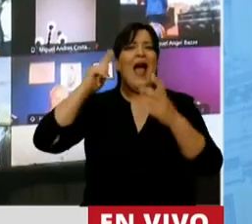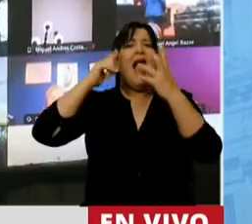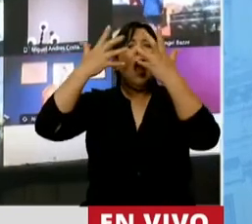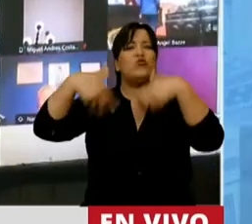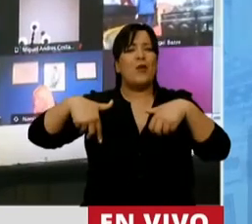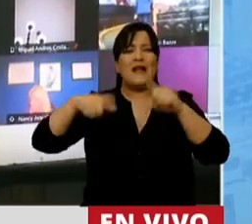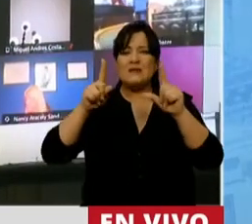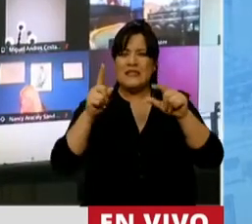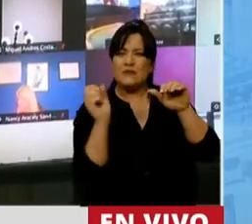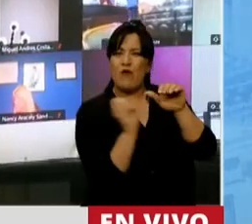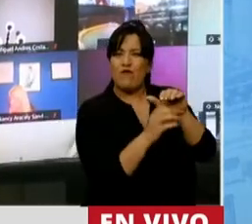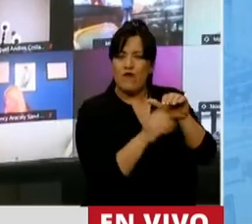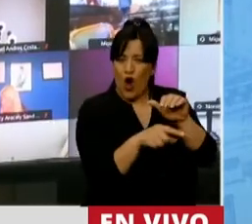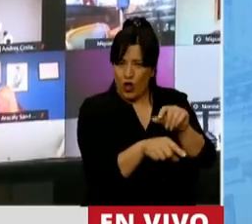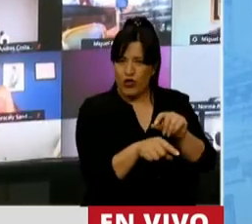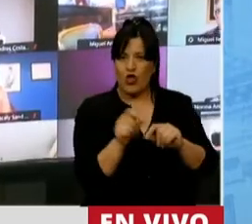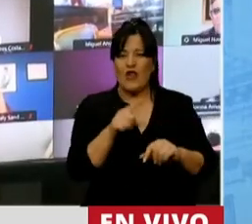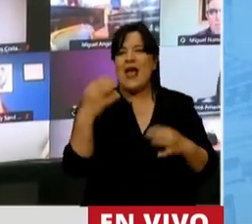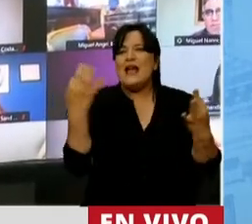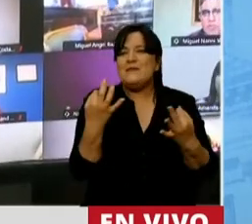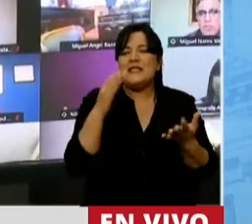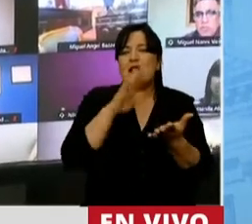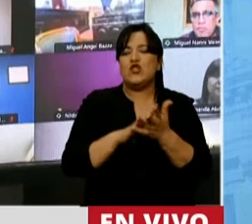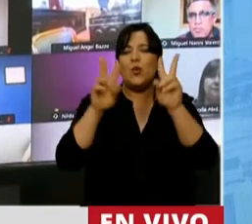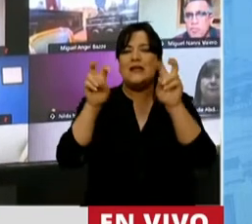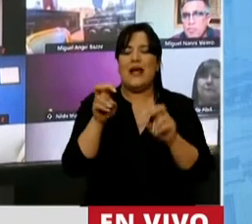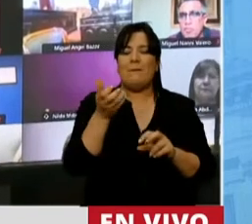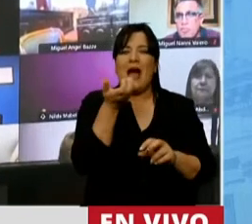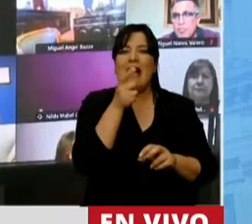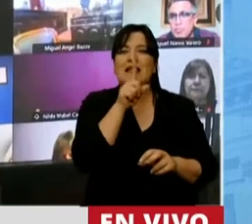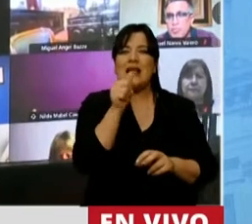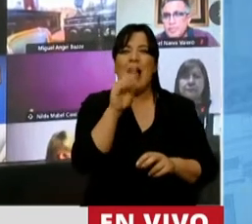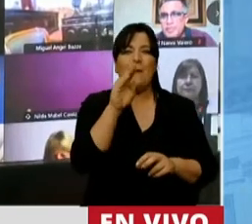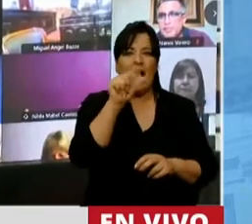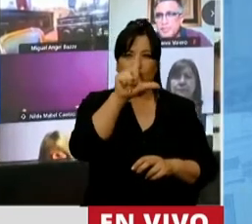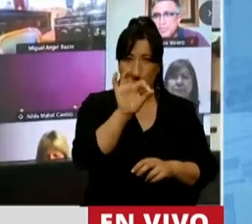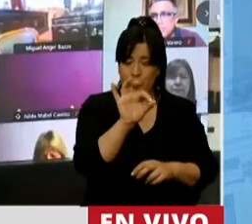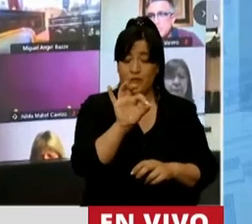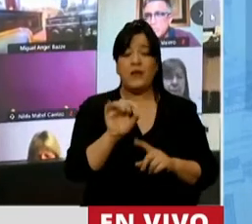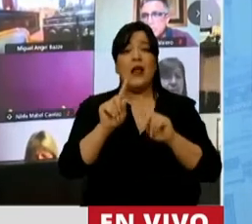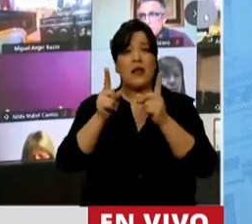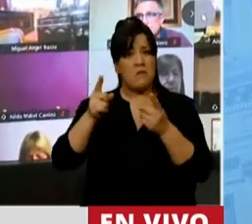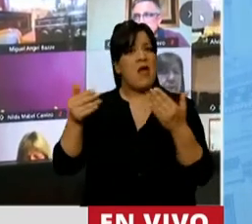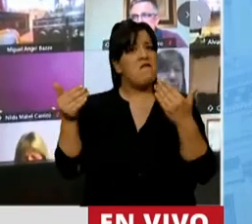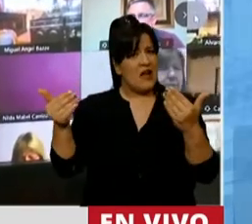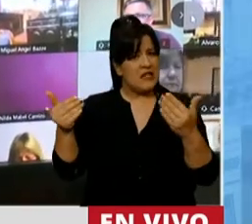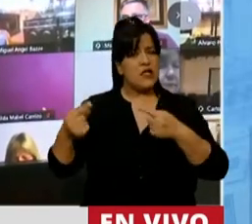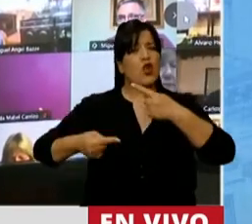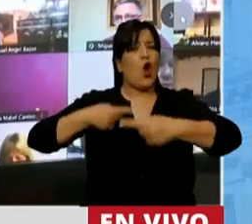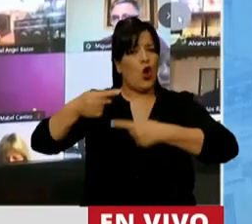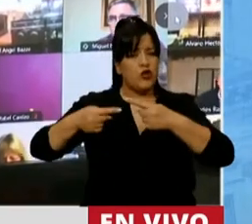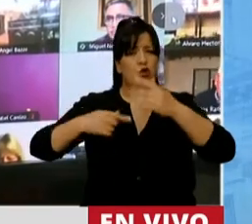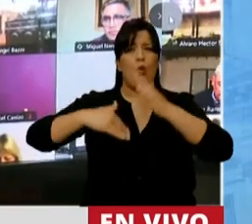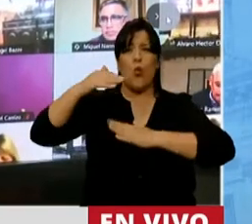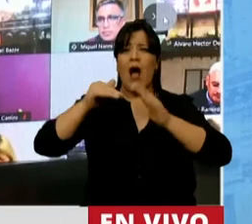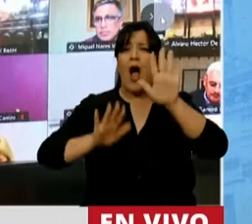del Fondo Especial del Tabaco. También felicitar la decisión de continuar con las obras